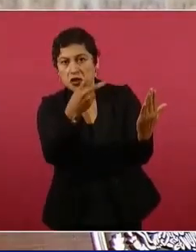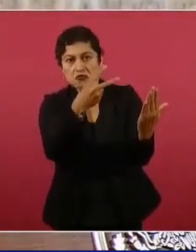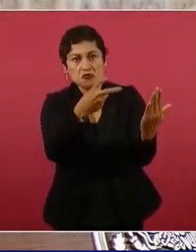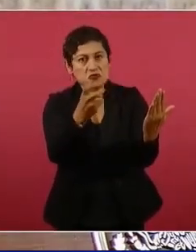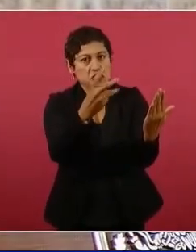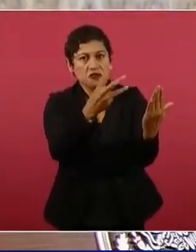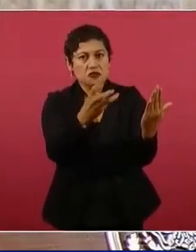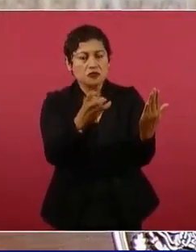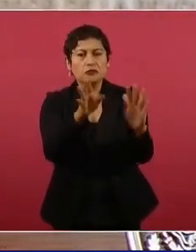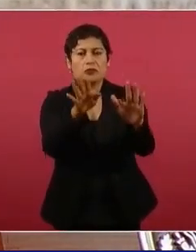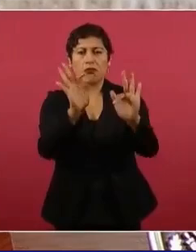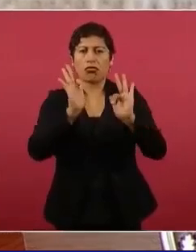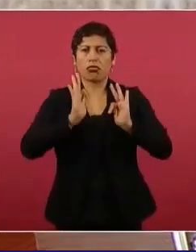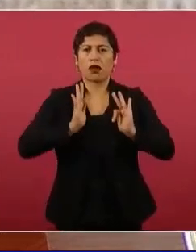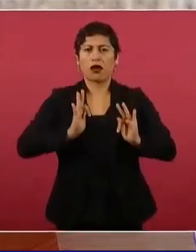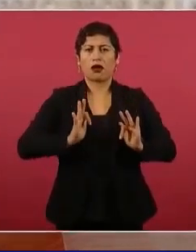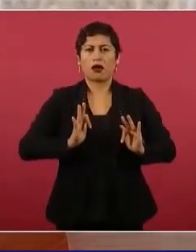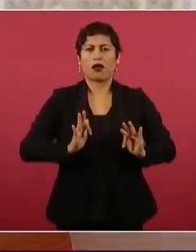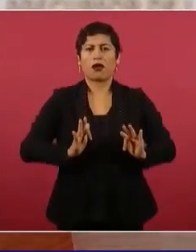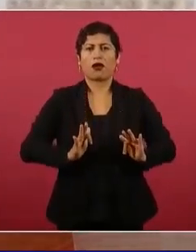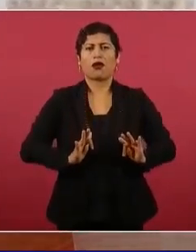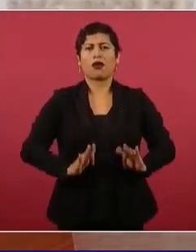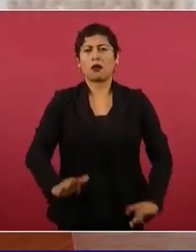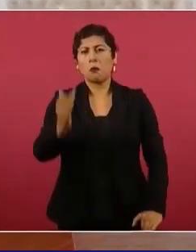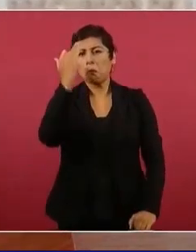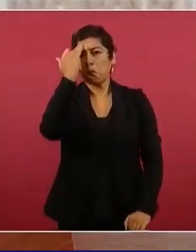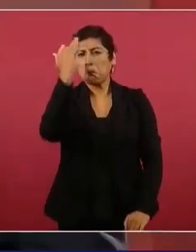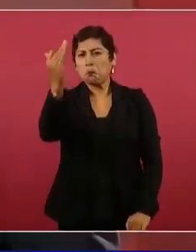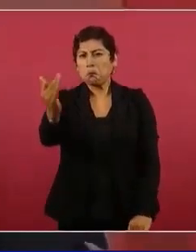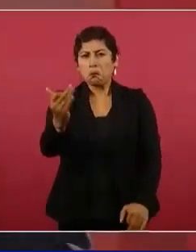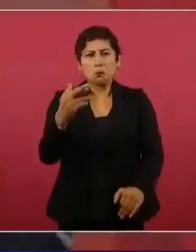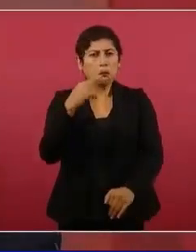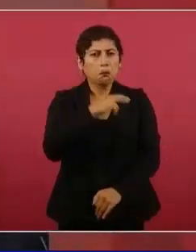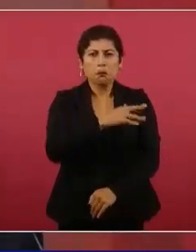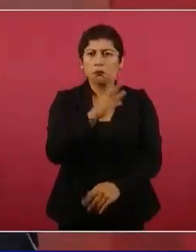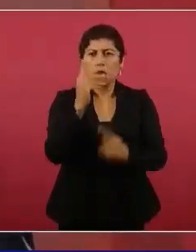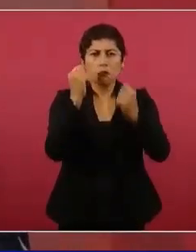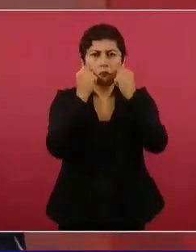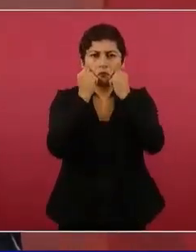llévate tu tiempo ahí viendo a quién conoces,